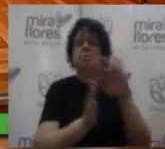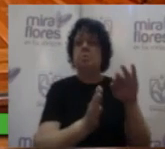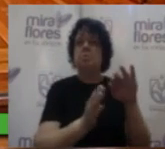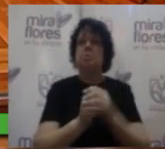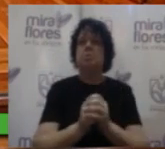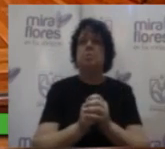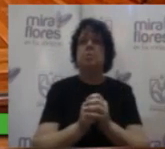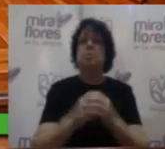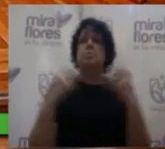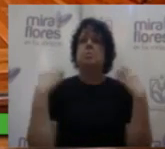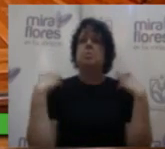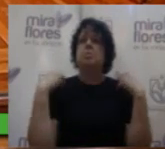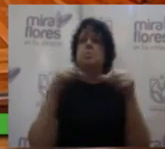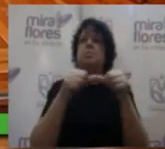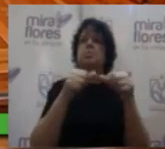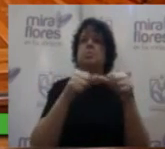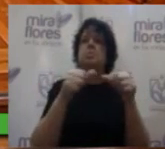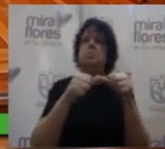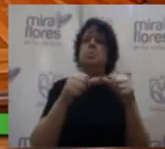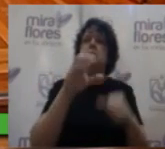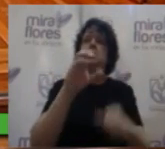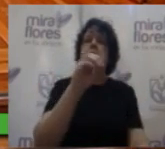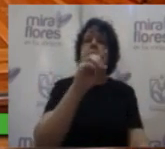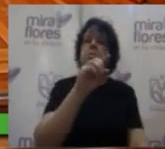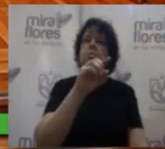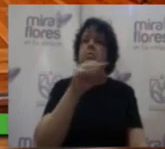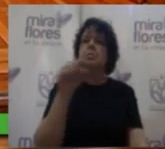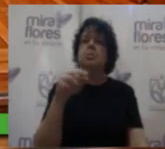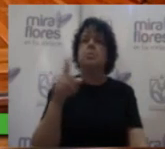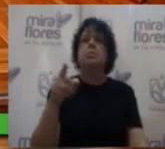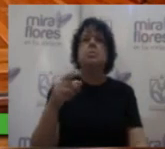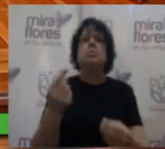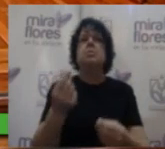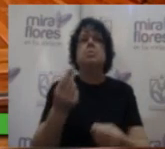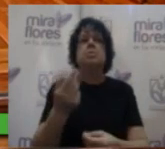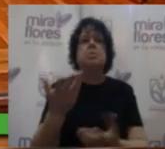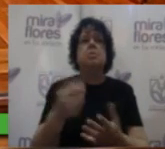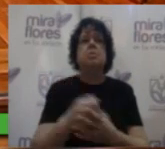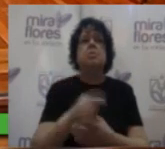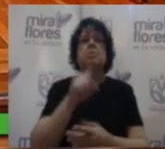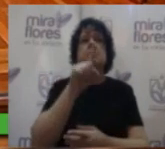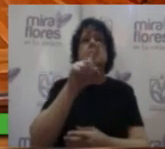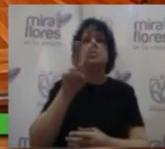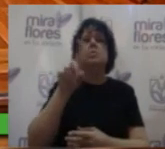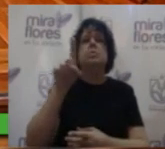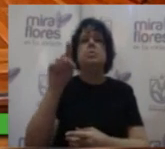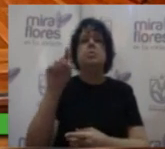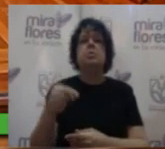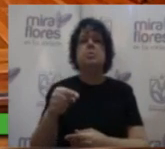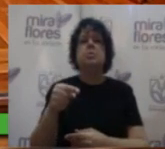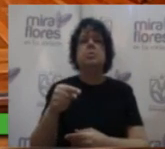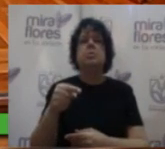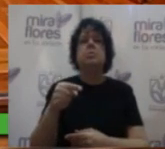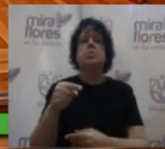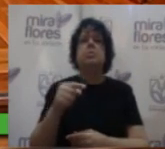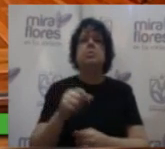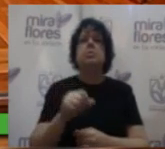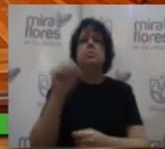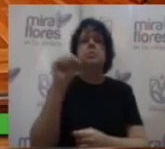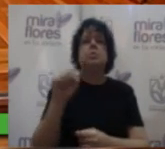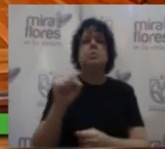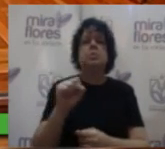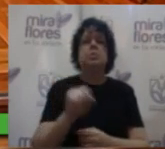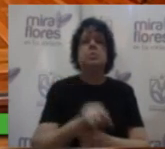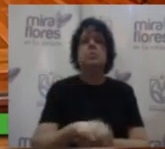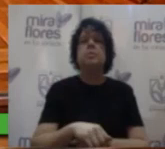número 039-2018 cuyo valor asciende a 121.920 con